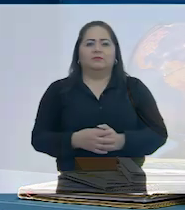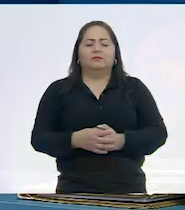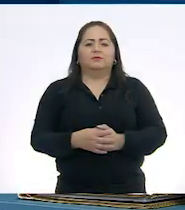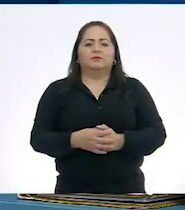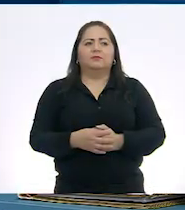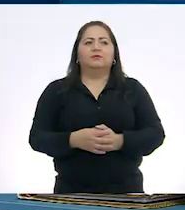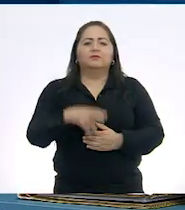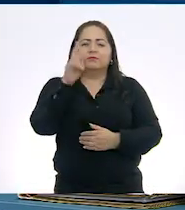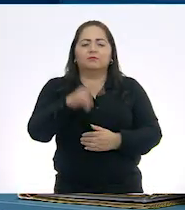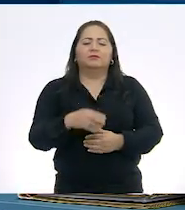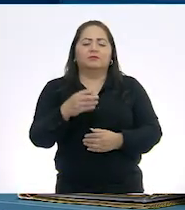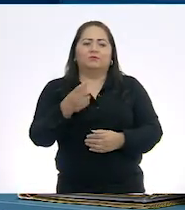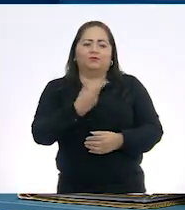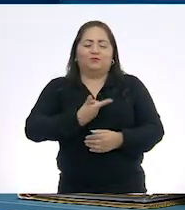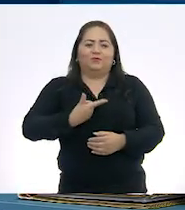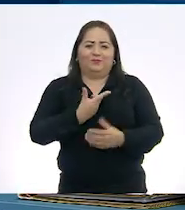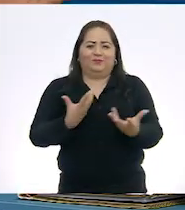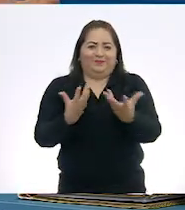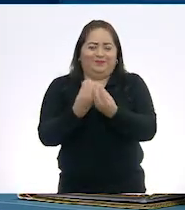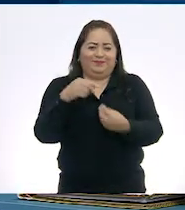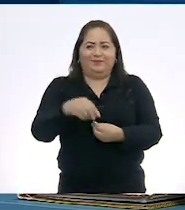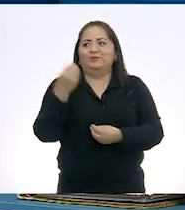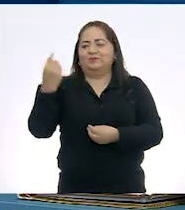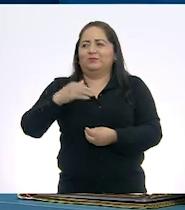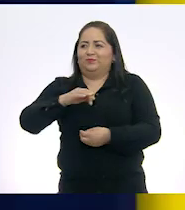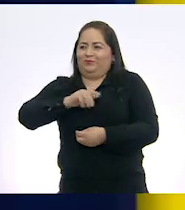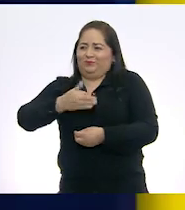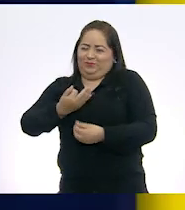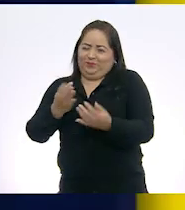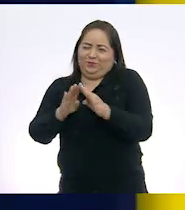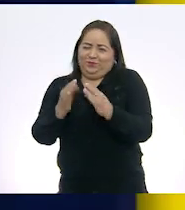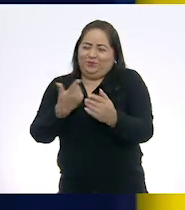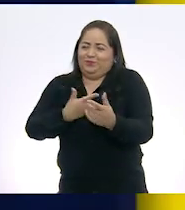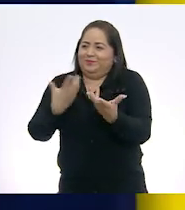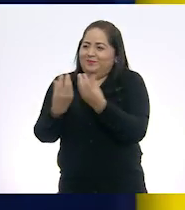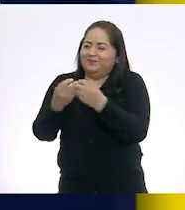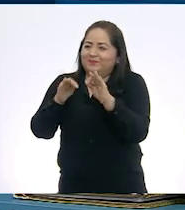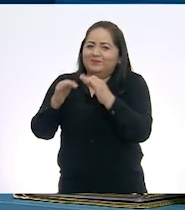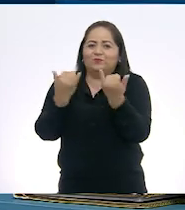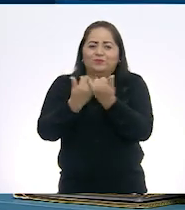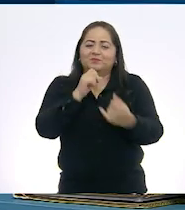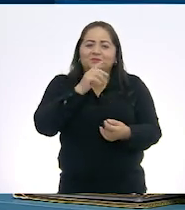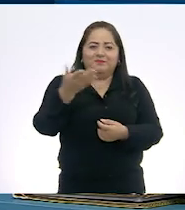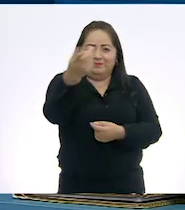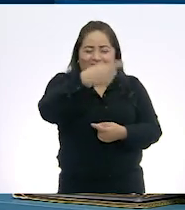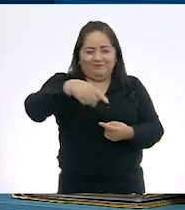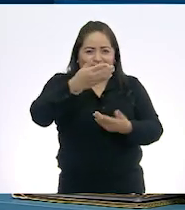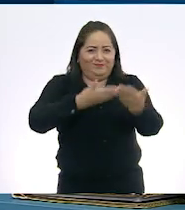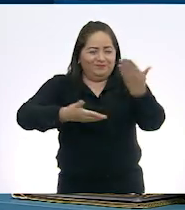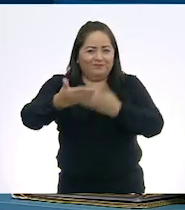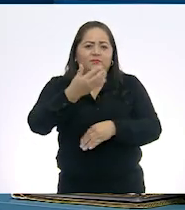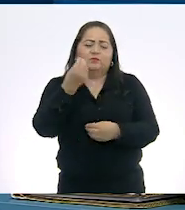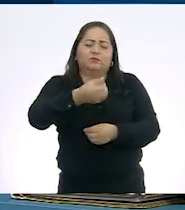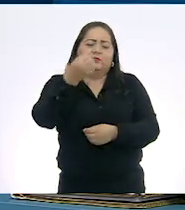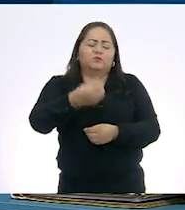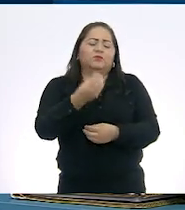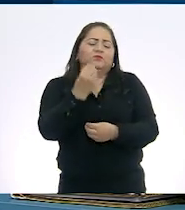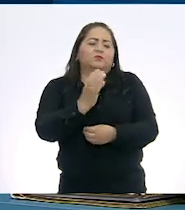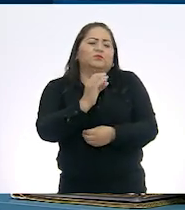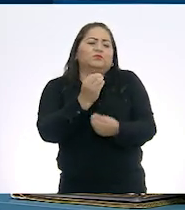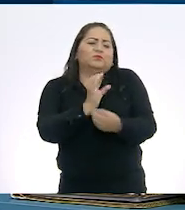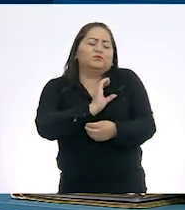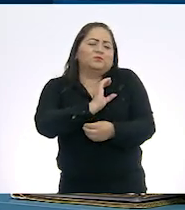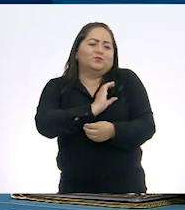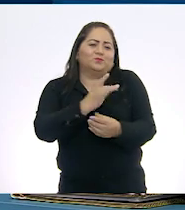Me alegra muchísimo haber estado con ustedes hoy, Joaquín. Un gusto trabajar contigo, compartir con ustedes también y los saludo mucho, mucho, mucho de